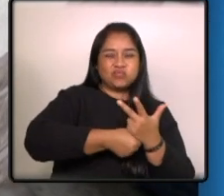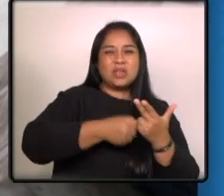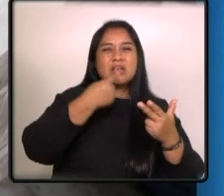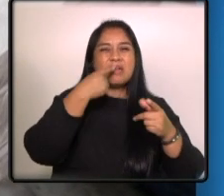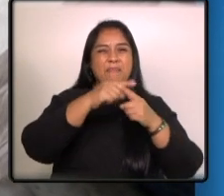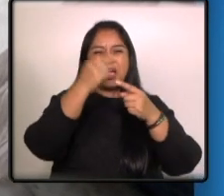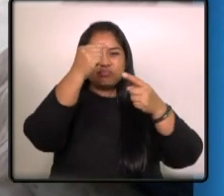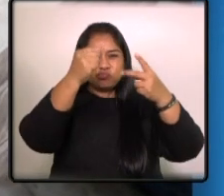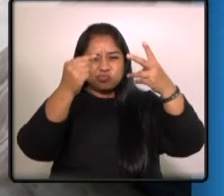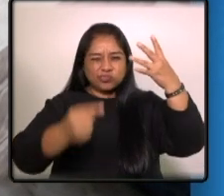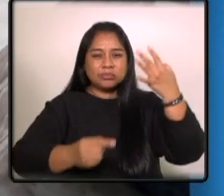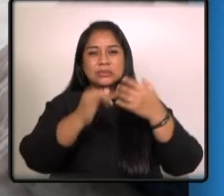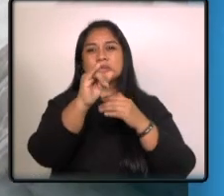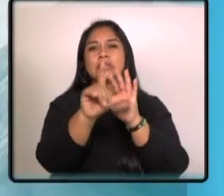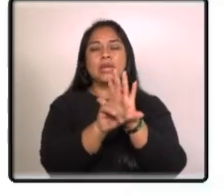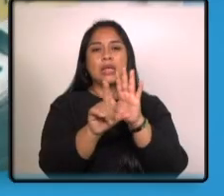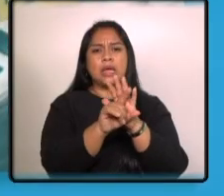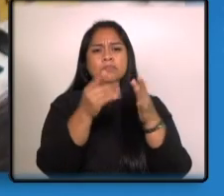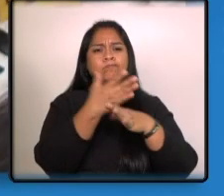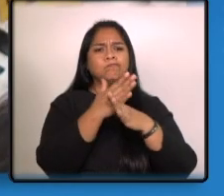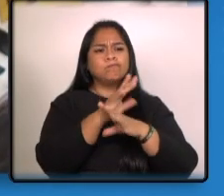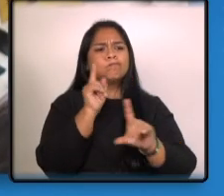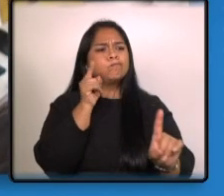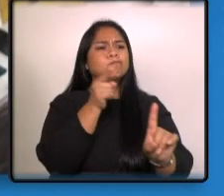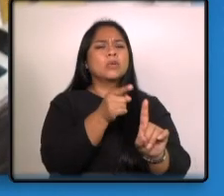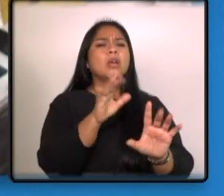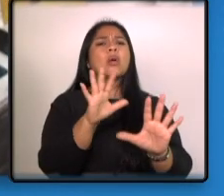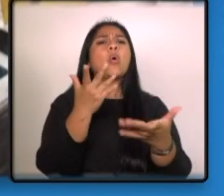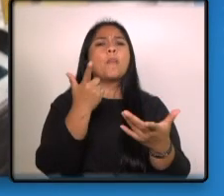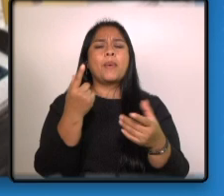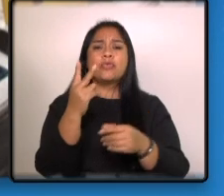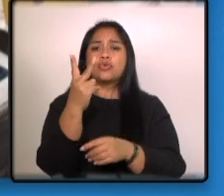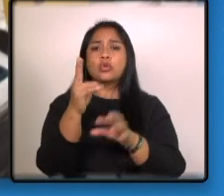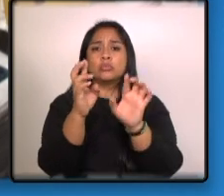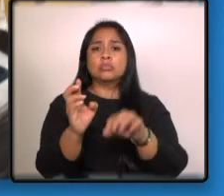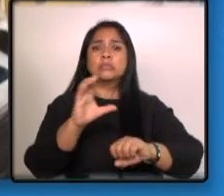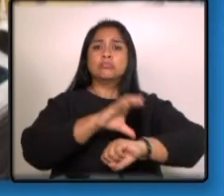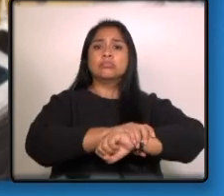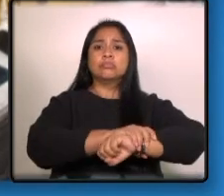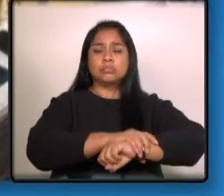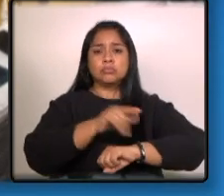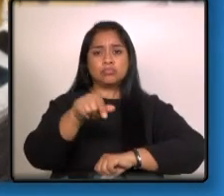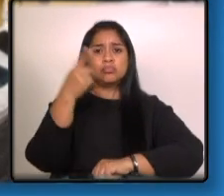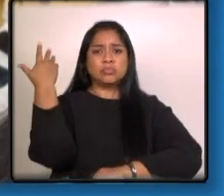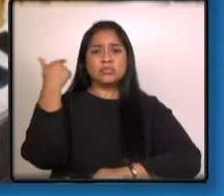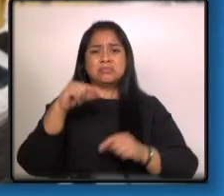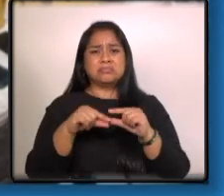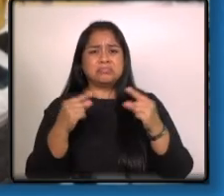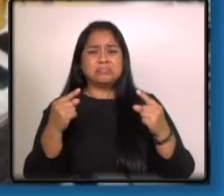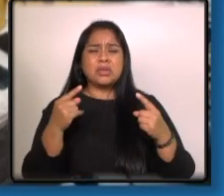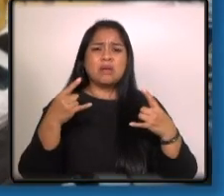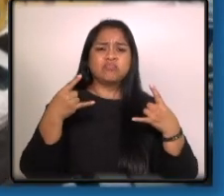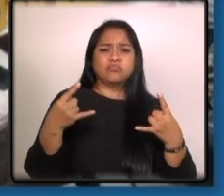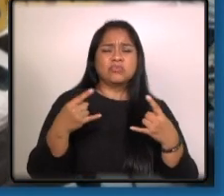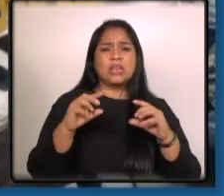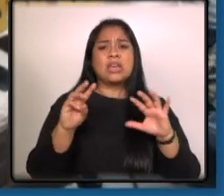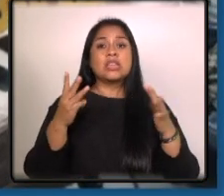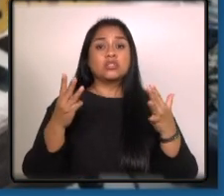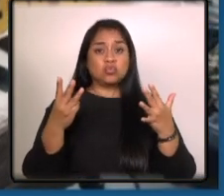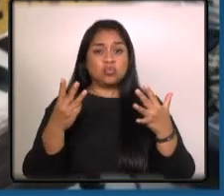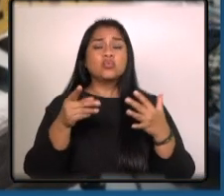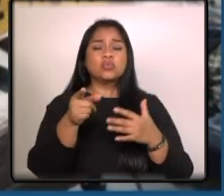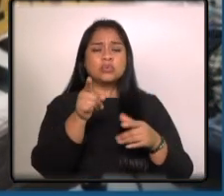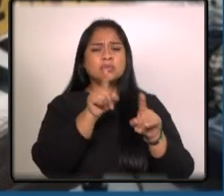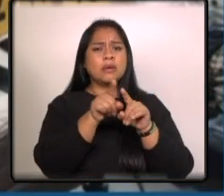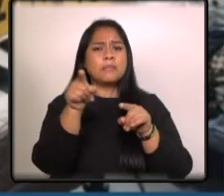ilícitos esta operación se efectuó en seguimiento a la captura de dos presuntos integrantes de la pandilla del barrio 18 quienes